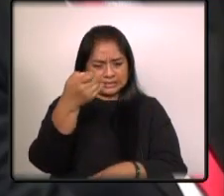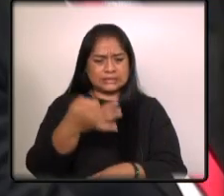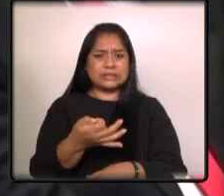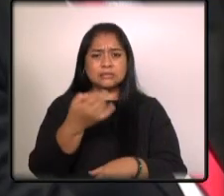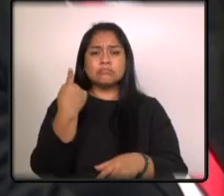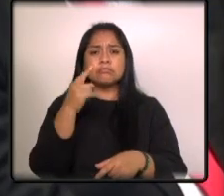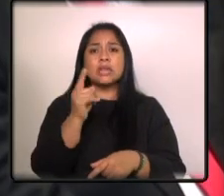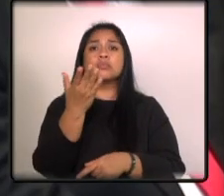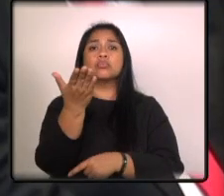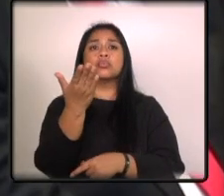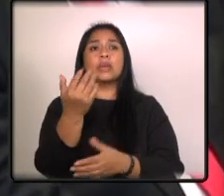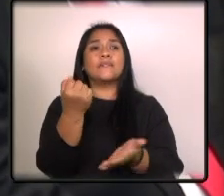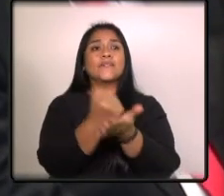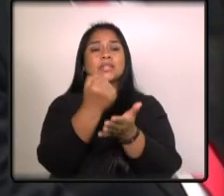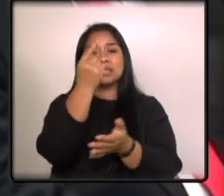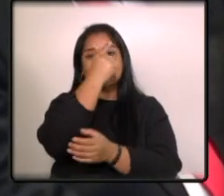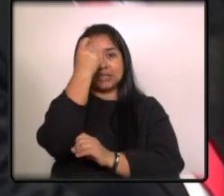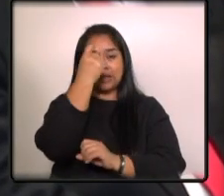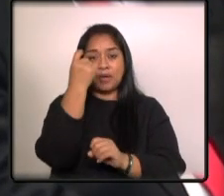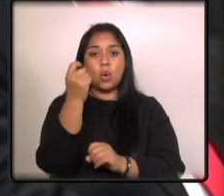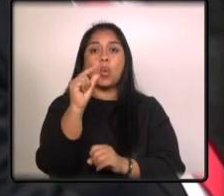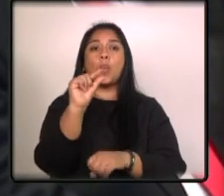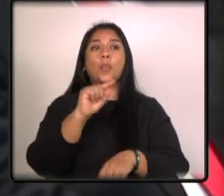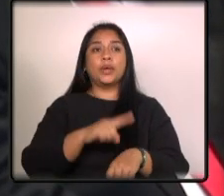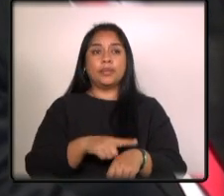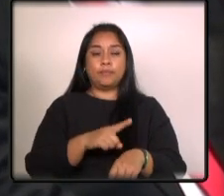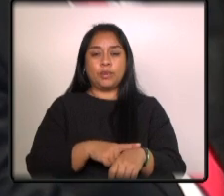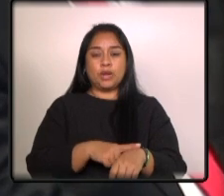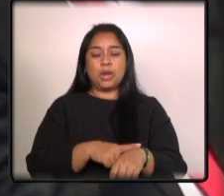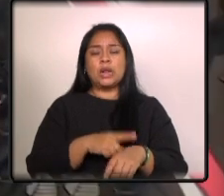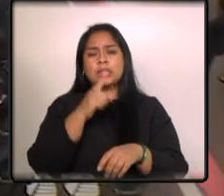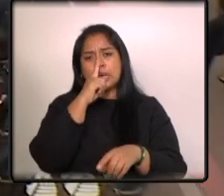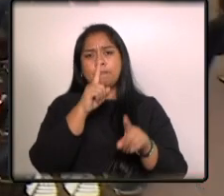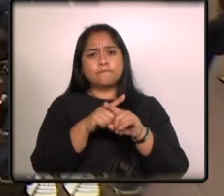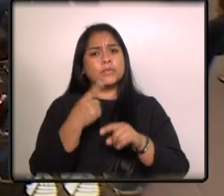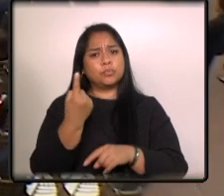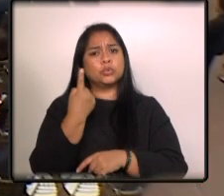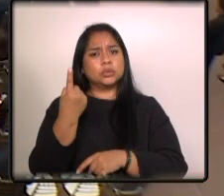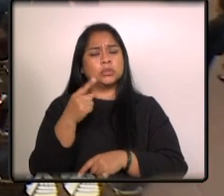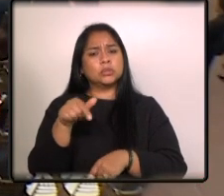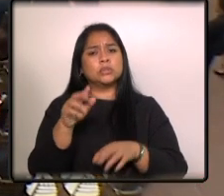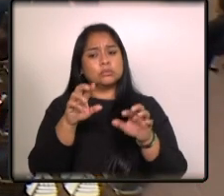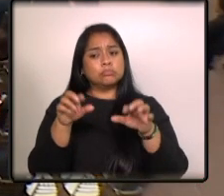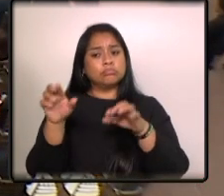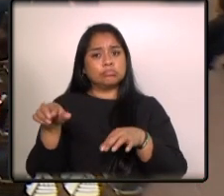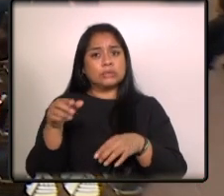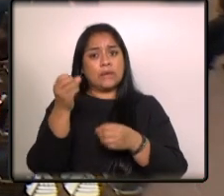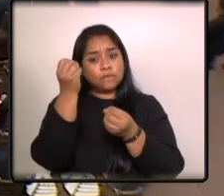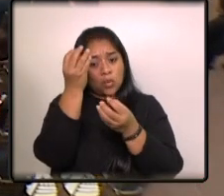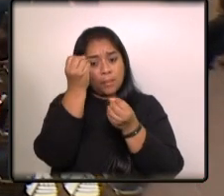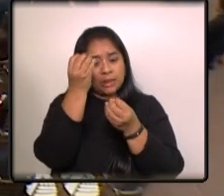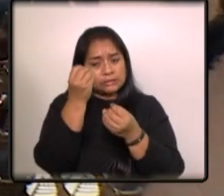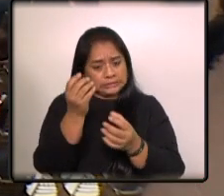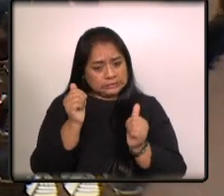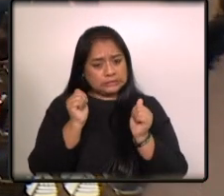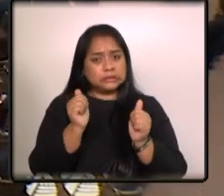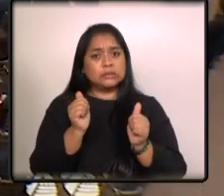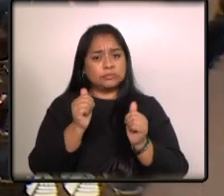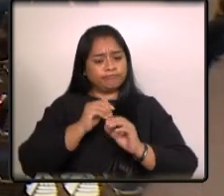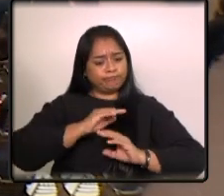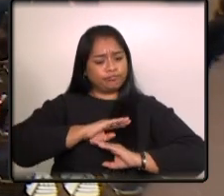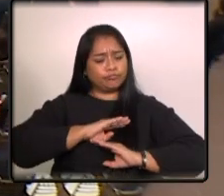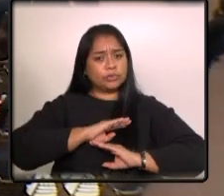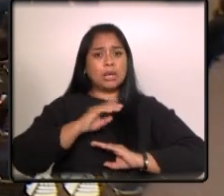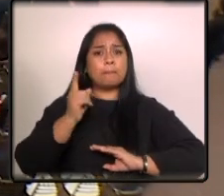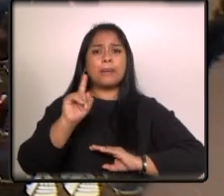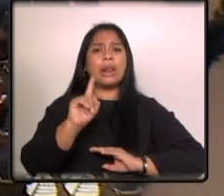solicitar visas de trabajo temporales es clave que las personas estén bien informadas para que sean